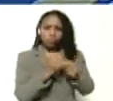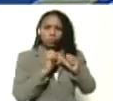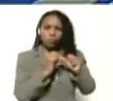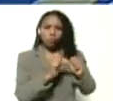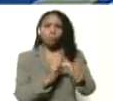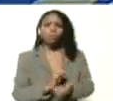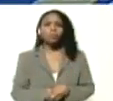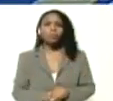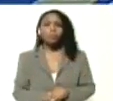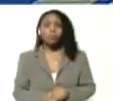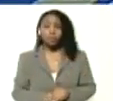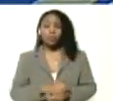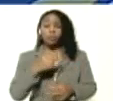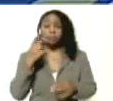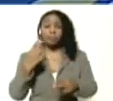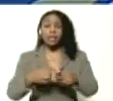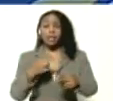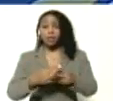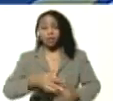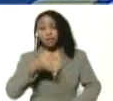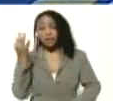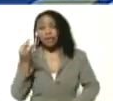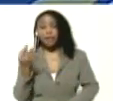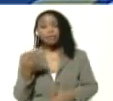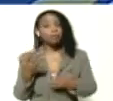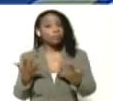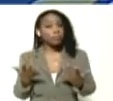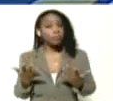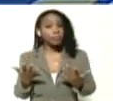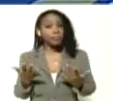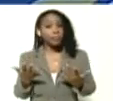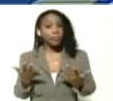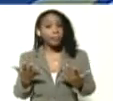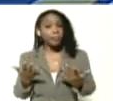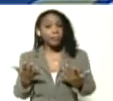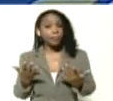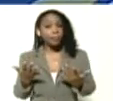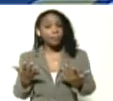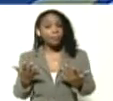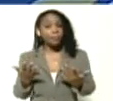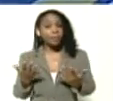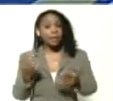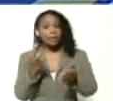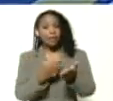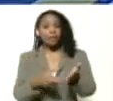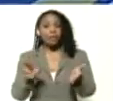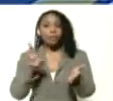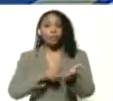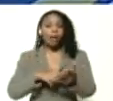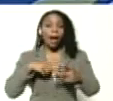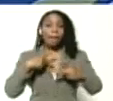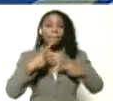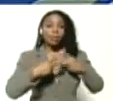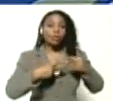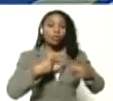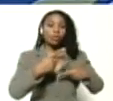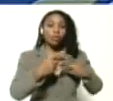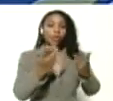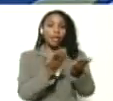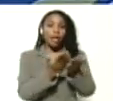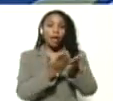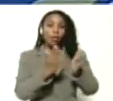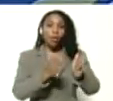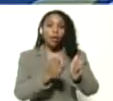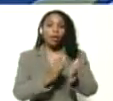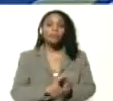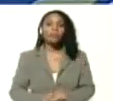Un riesgo verdadero, que es que se revierta el proceso de escolarización,